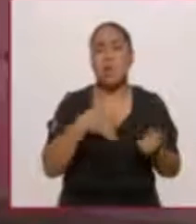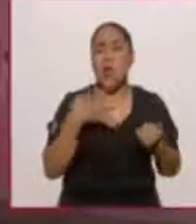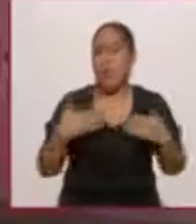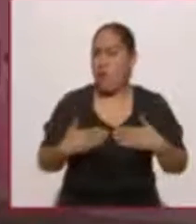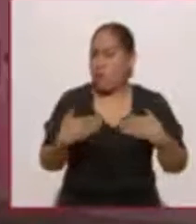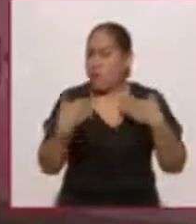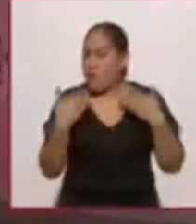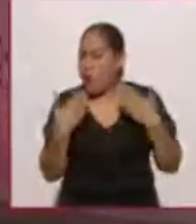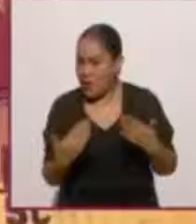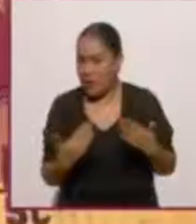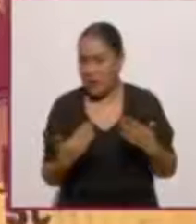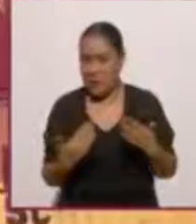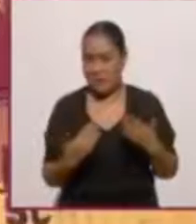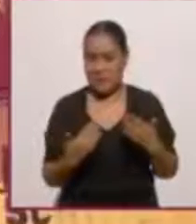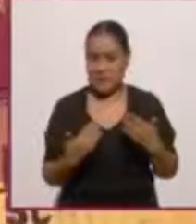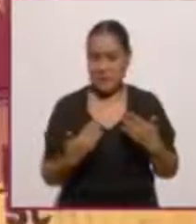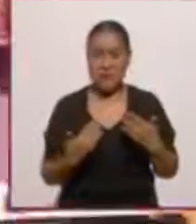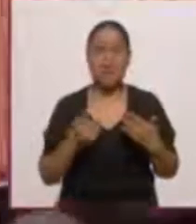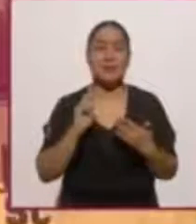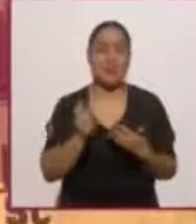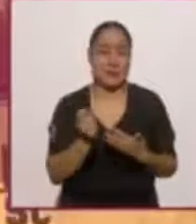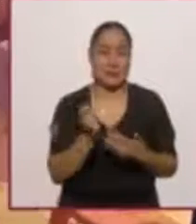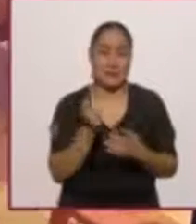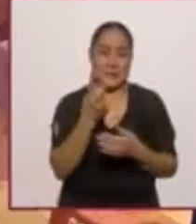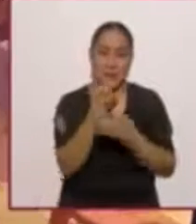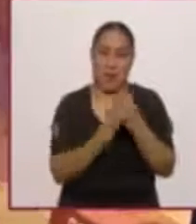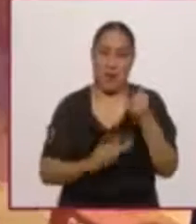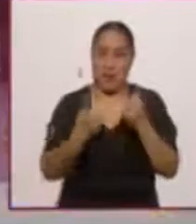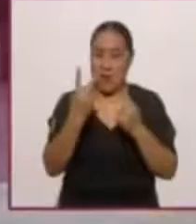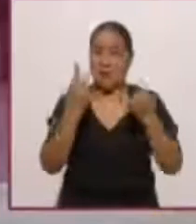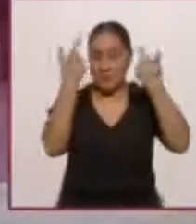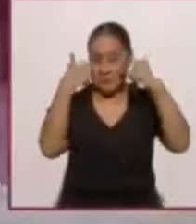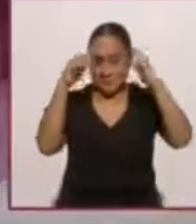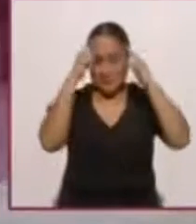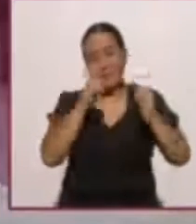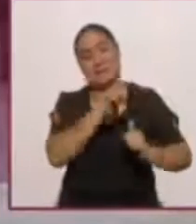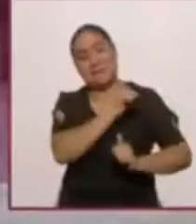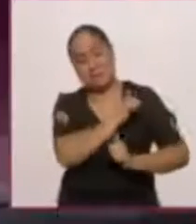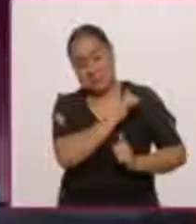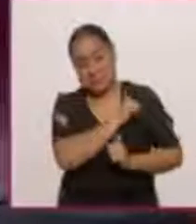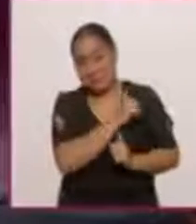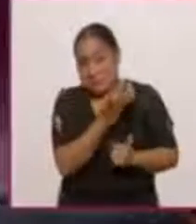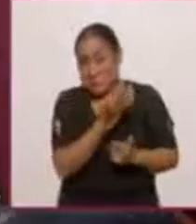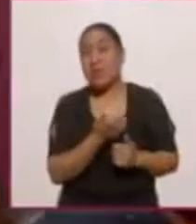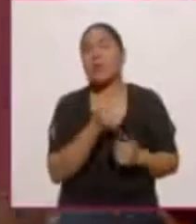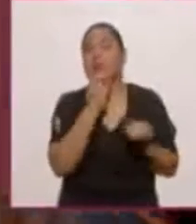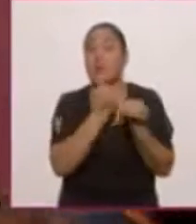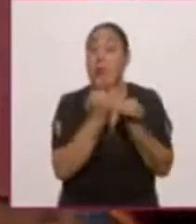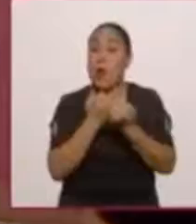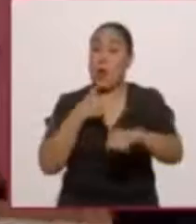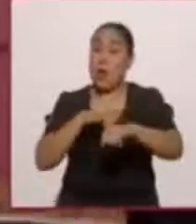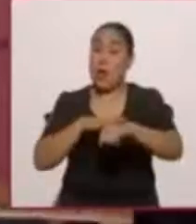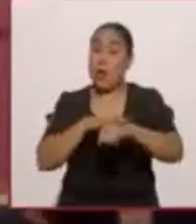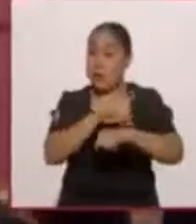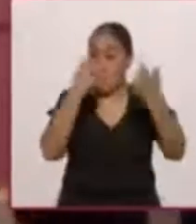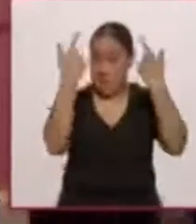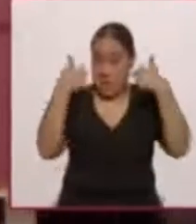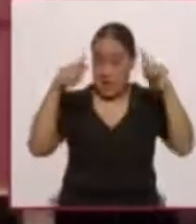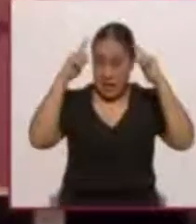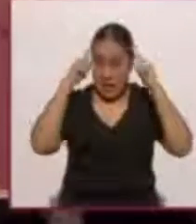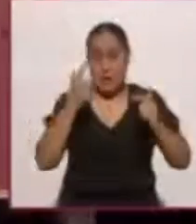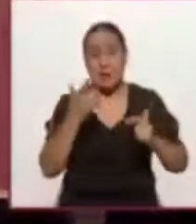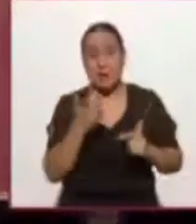estas dos Fuerzas Armadas. Hay que decir también que la Marina está casi siempre